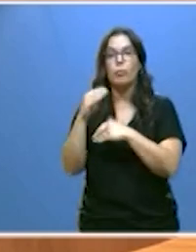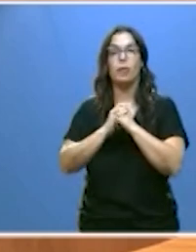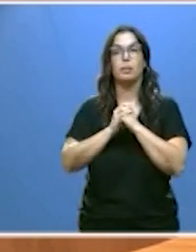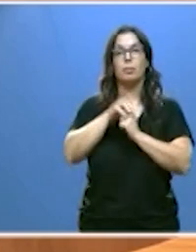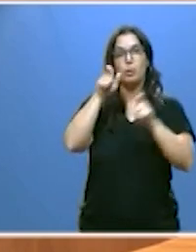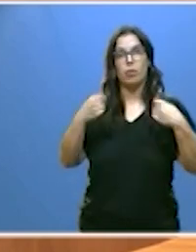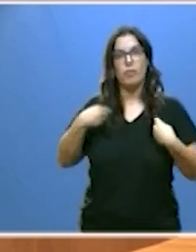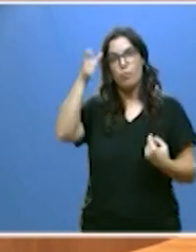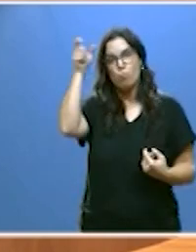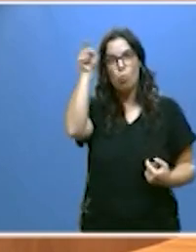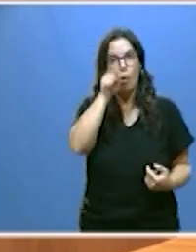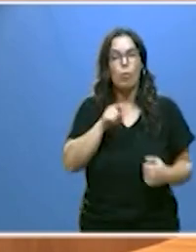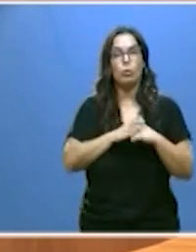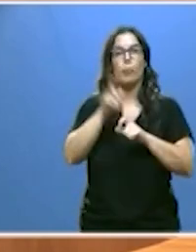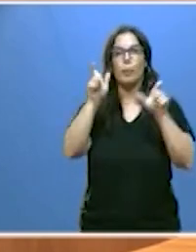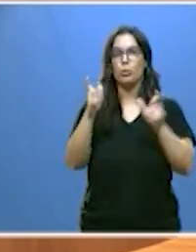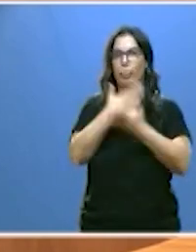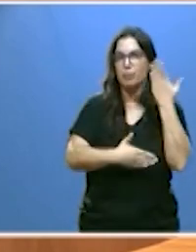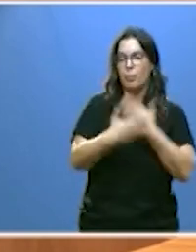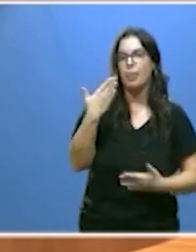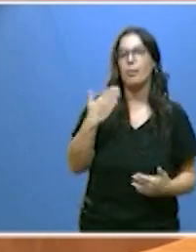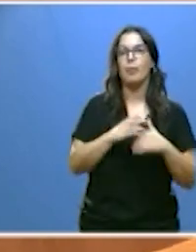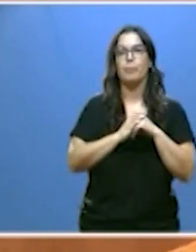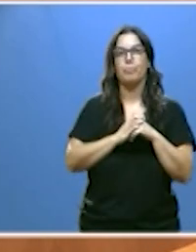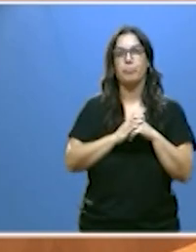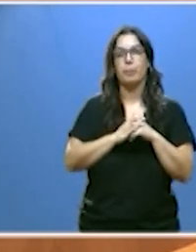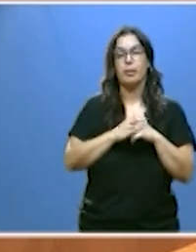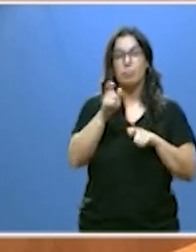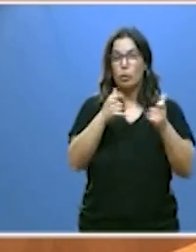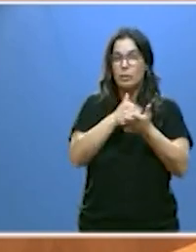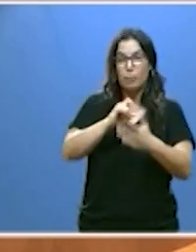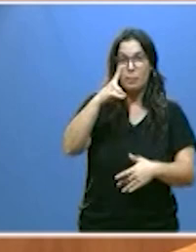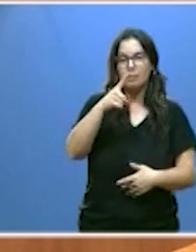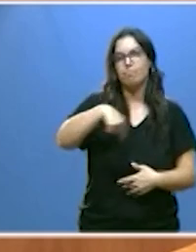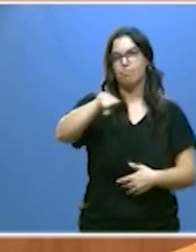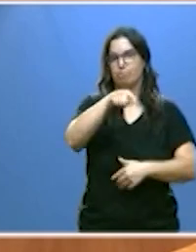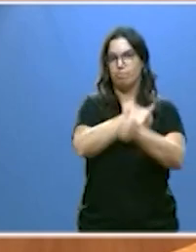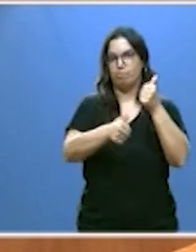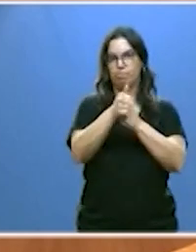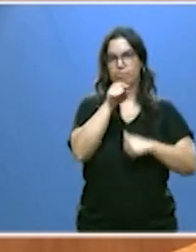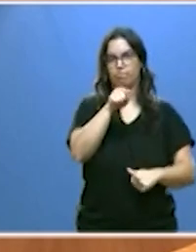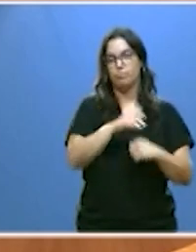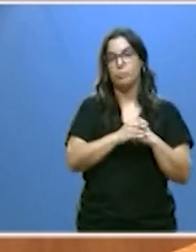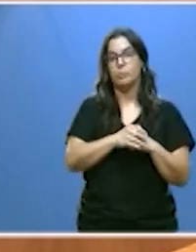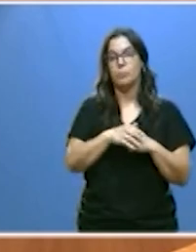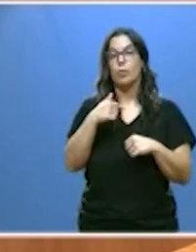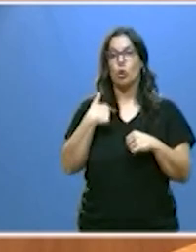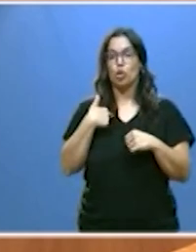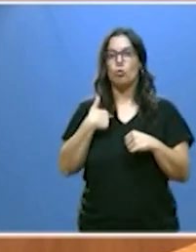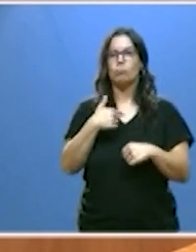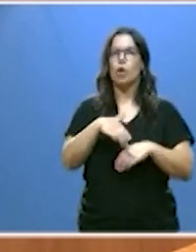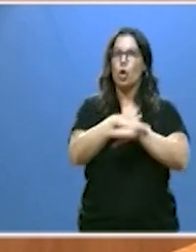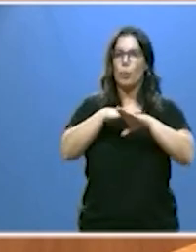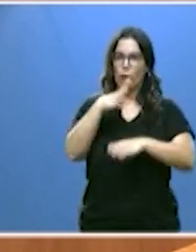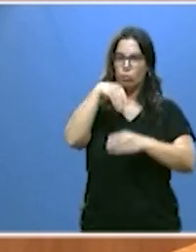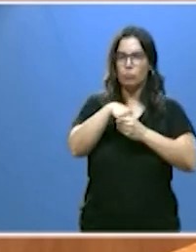en medio rural, las personas con discapacidad, las más vulnerables. Yo he venido al Gobierno de Castilla y León a incentivar el